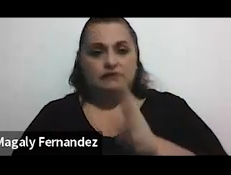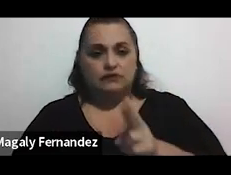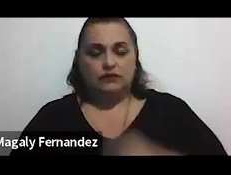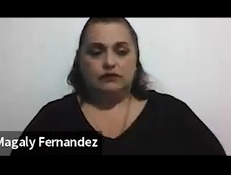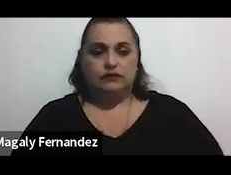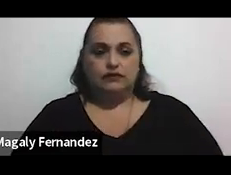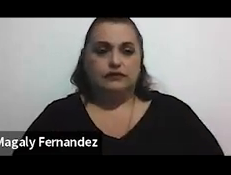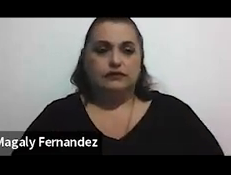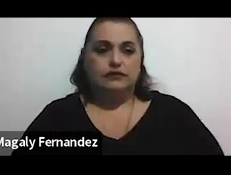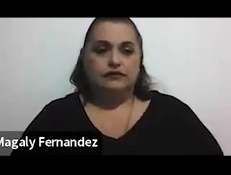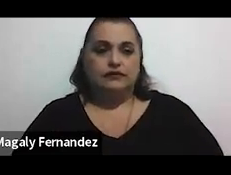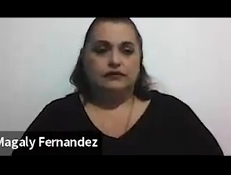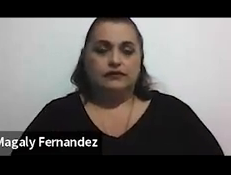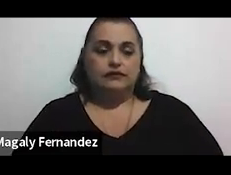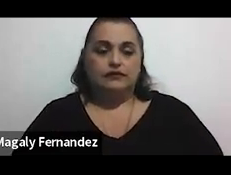¿Qué?